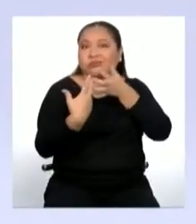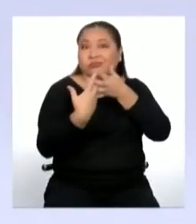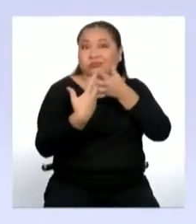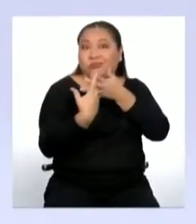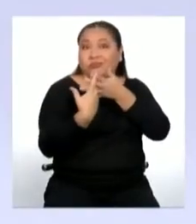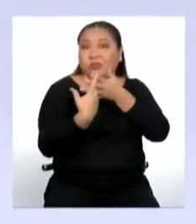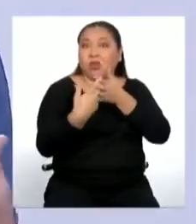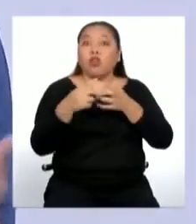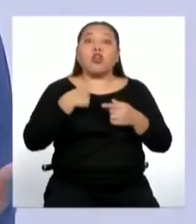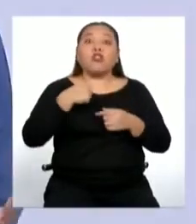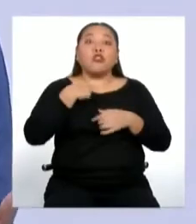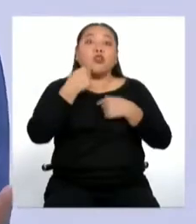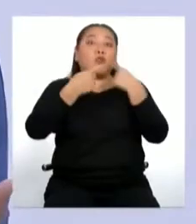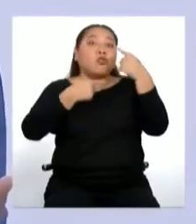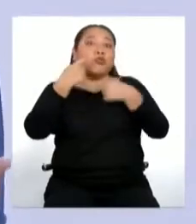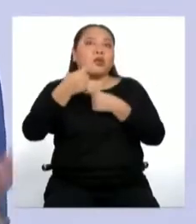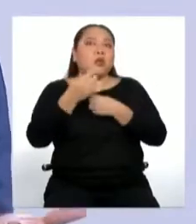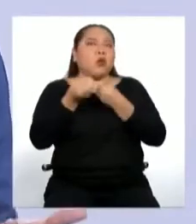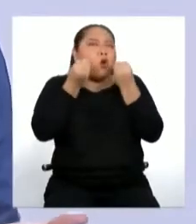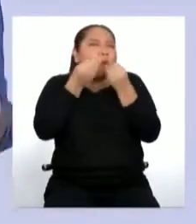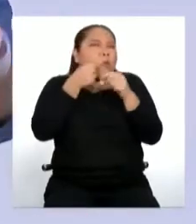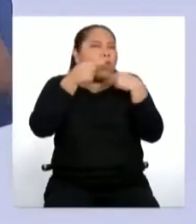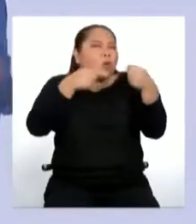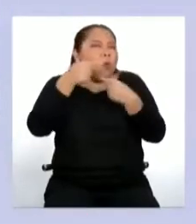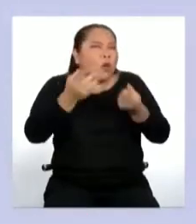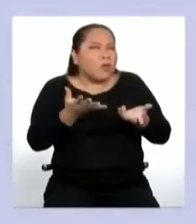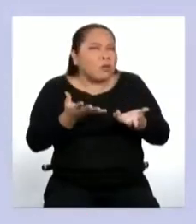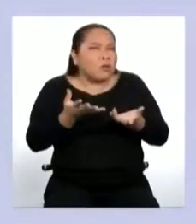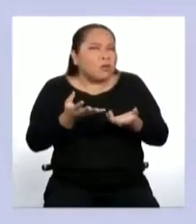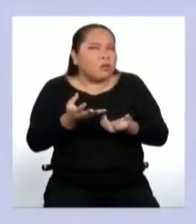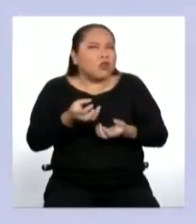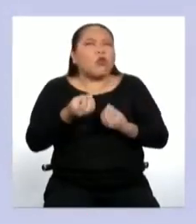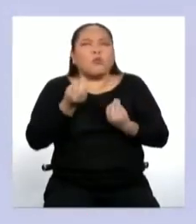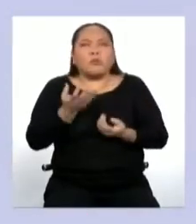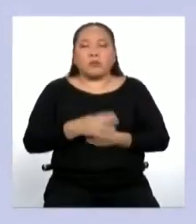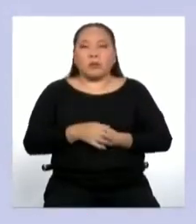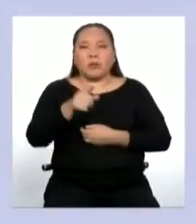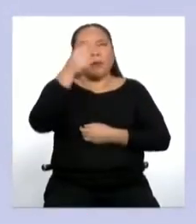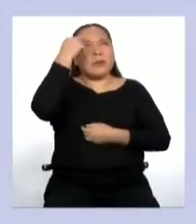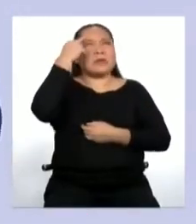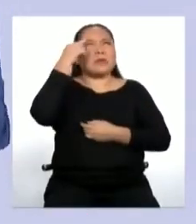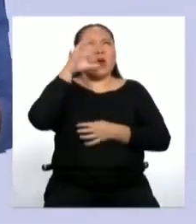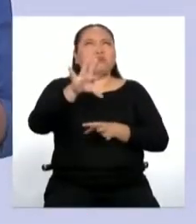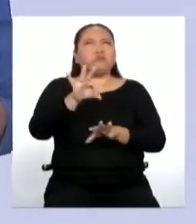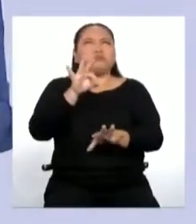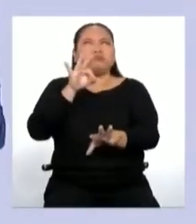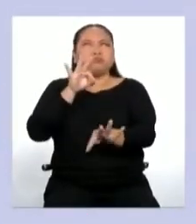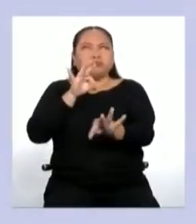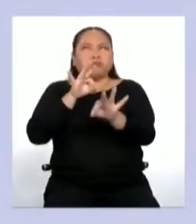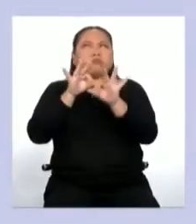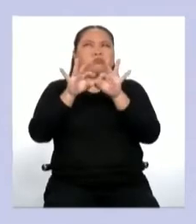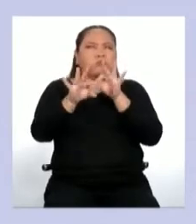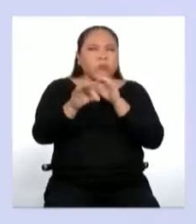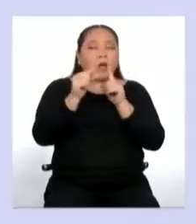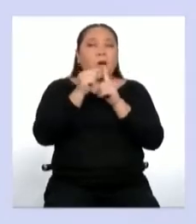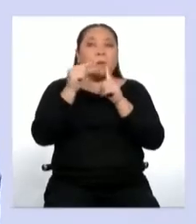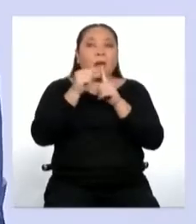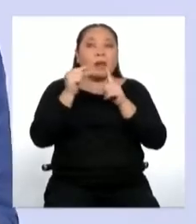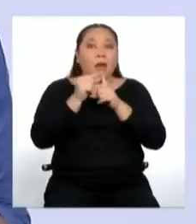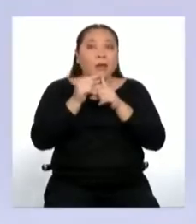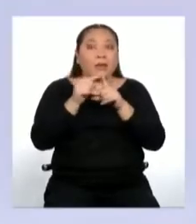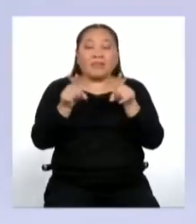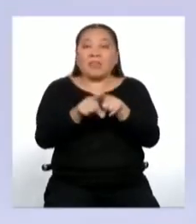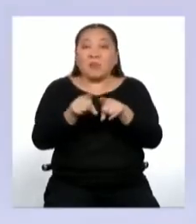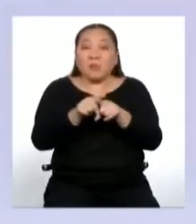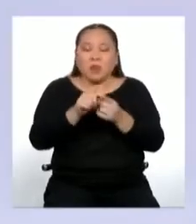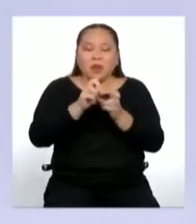querías contarle, en cómo contárselo y para qué. Seguramente piensas en las palabras que elegirías para escribir la carta y sobre todo para empezar a